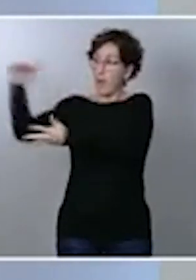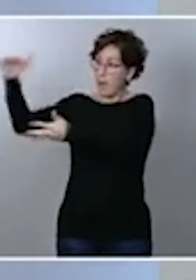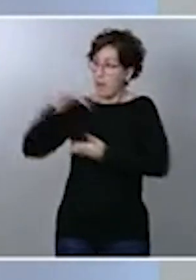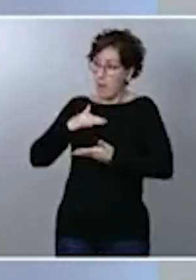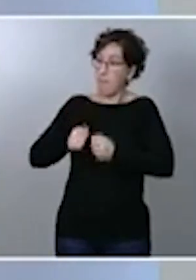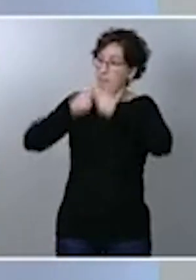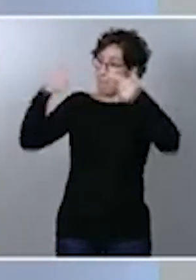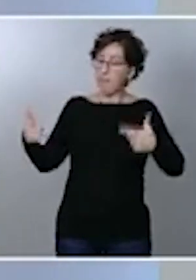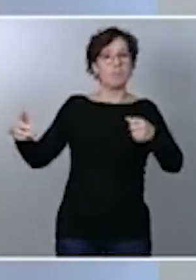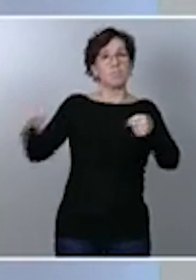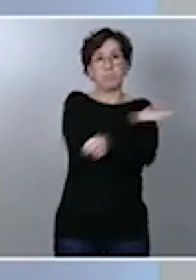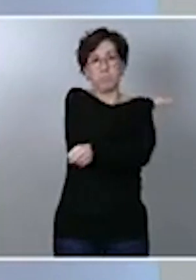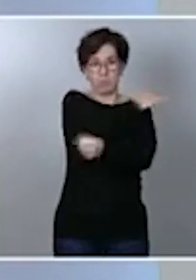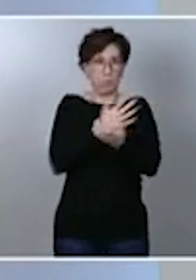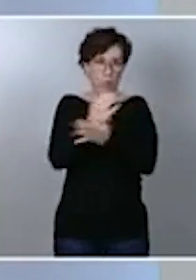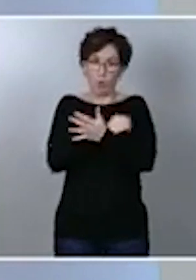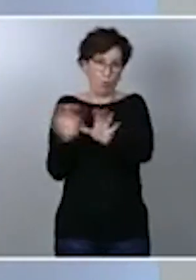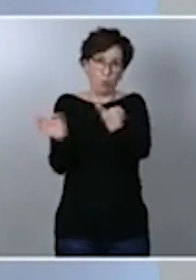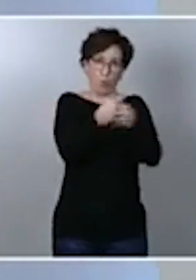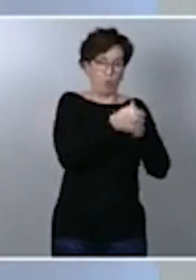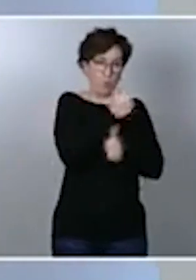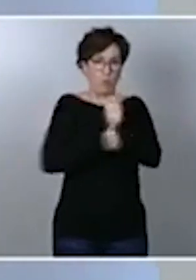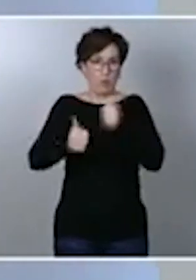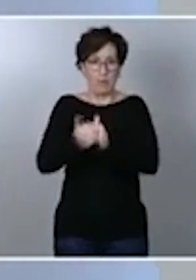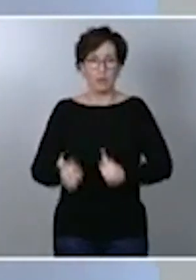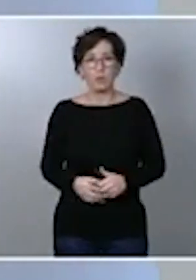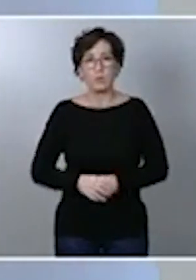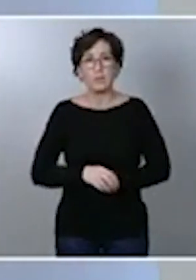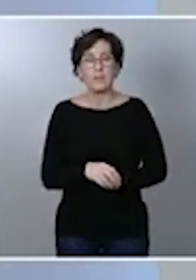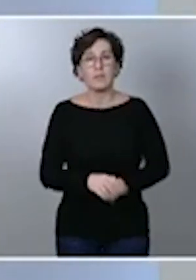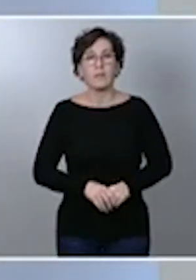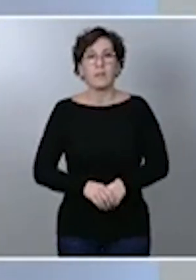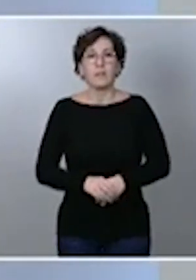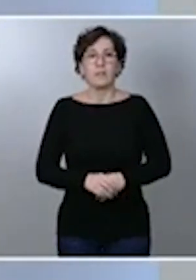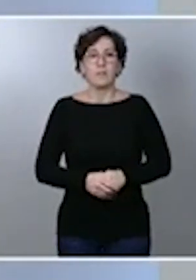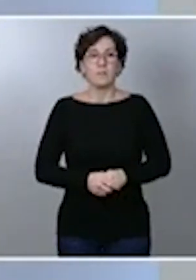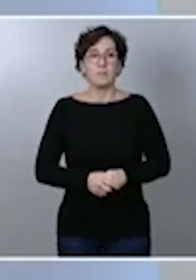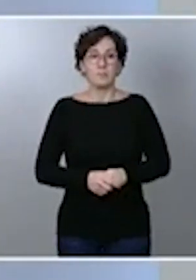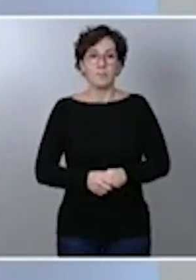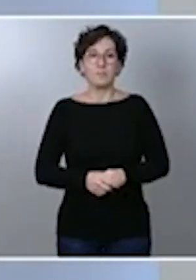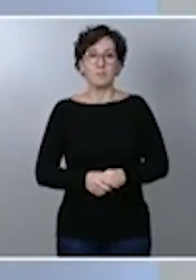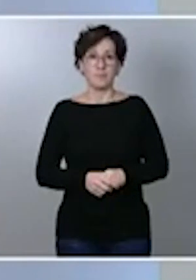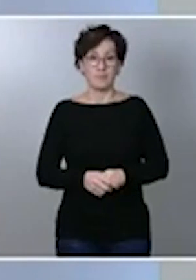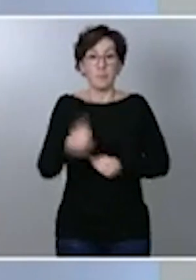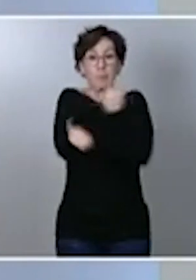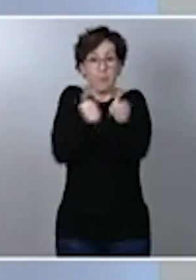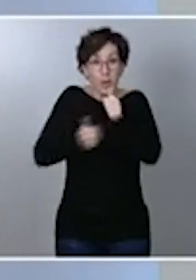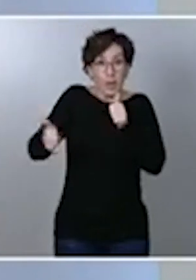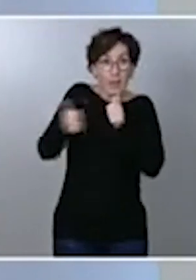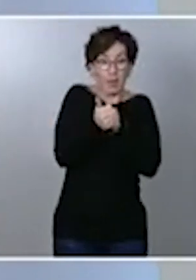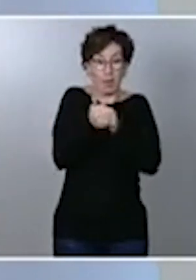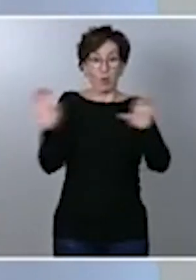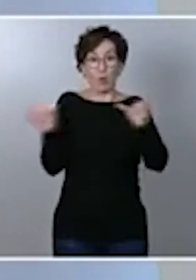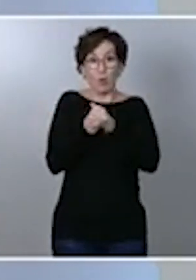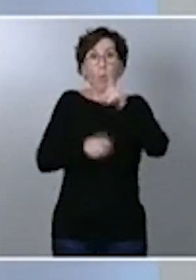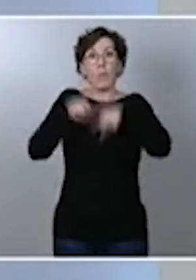a todos los grupos prioritarios. Para establecer la priorización de los grupos a vacunar en cada una de las etapas, ha